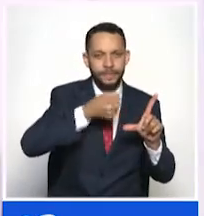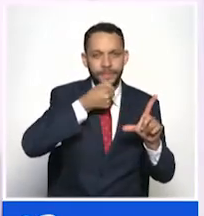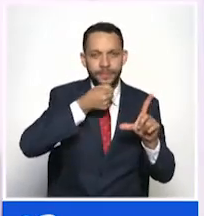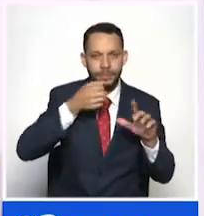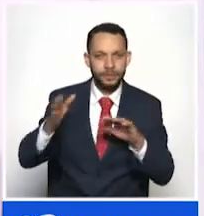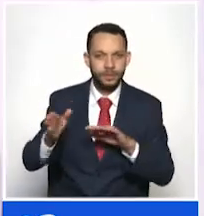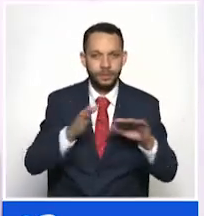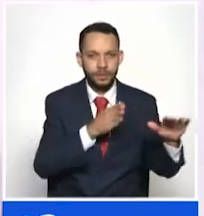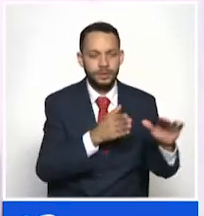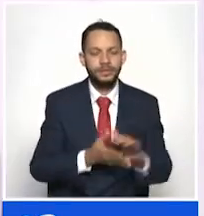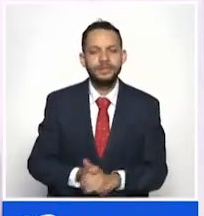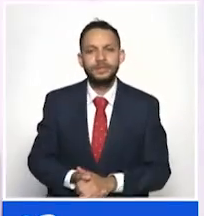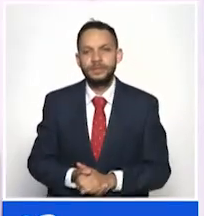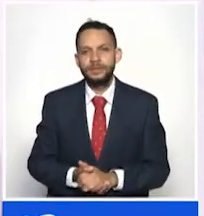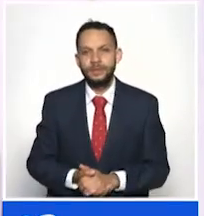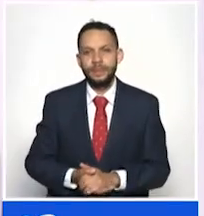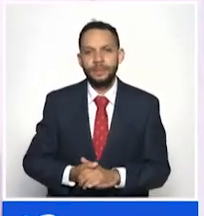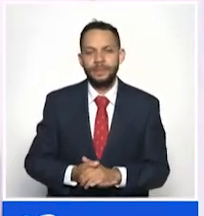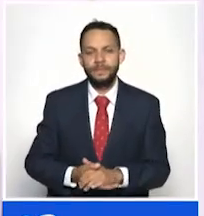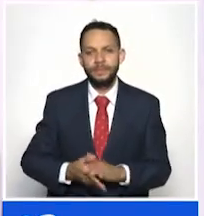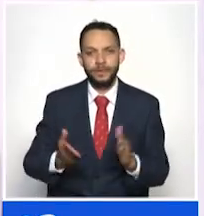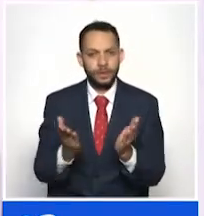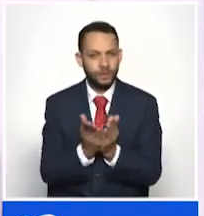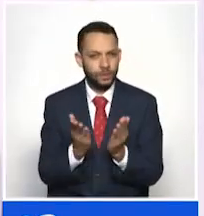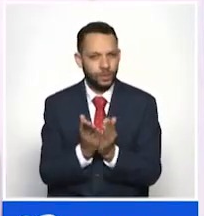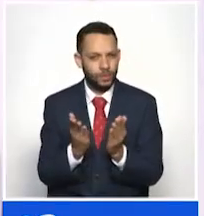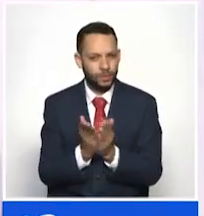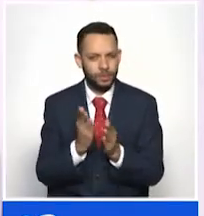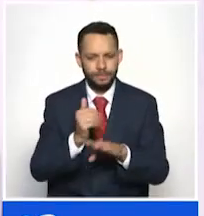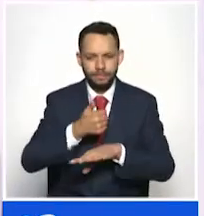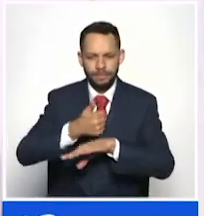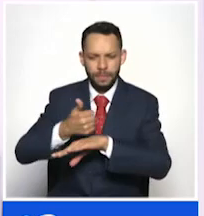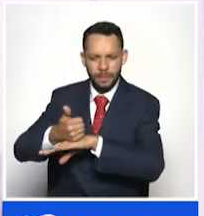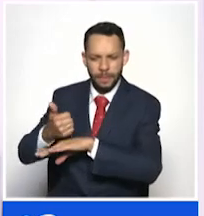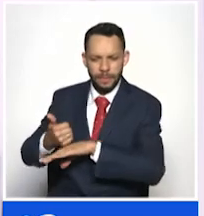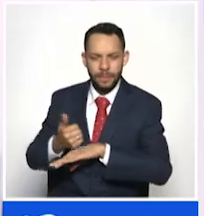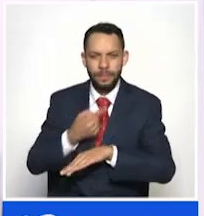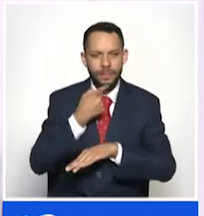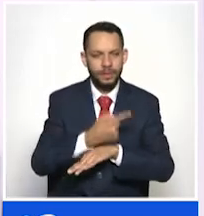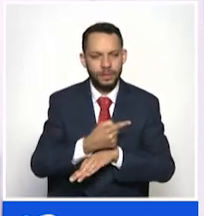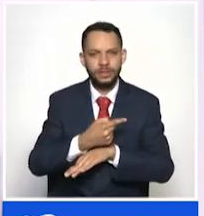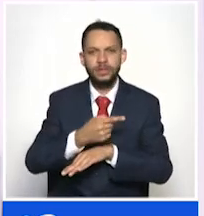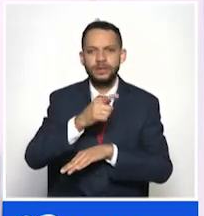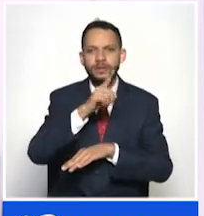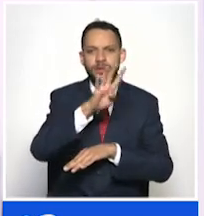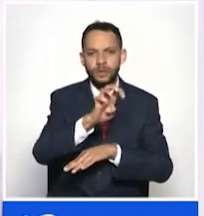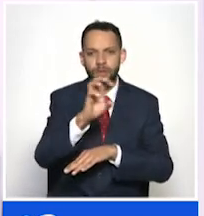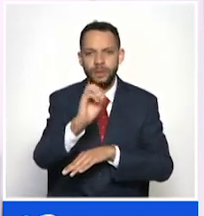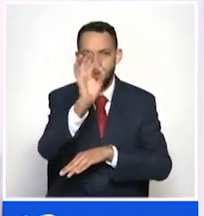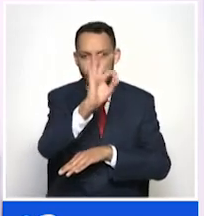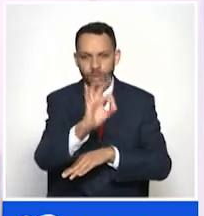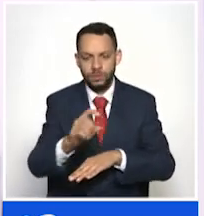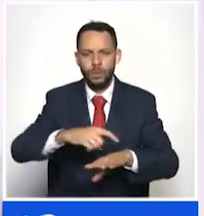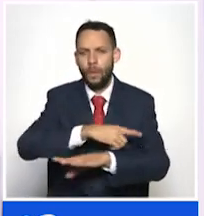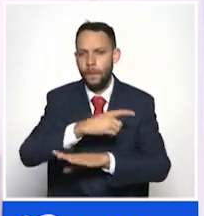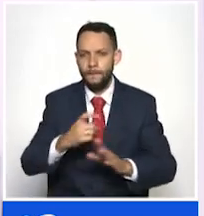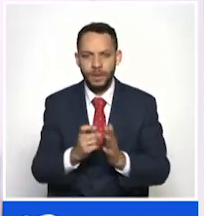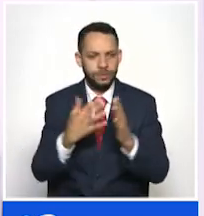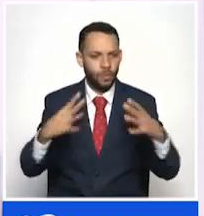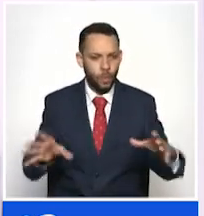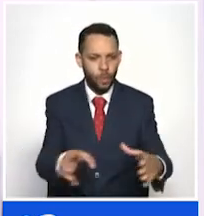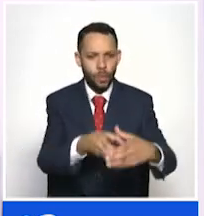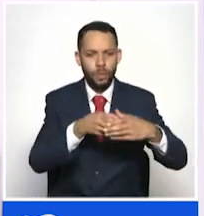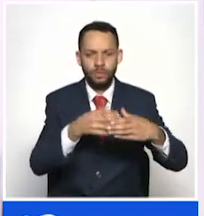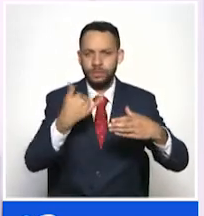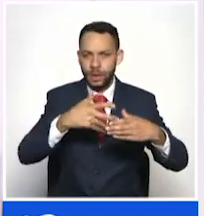de semana Autoridades de Educación en el Quindío indicaron que más del 90% de los docentes ya están vacunados contra la COVID